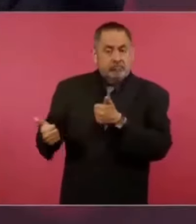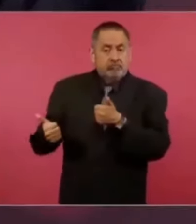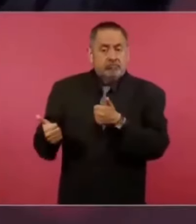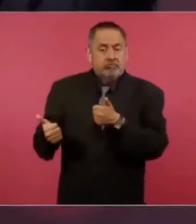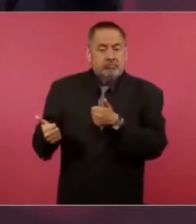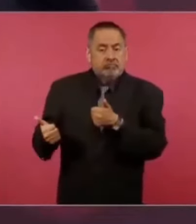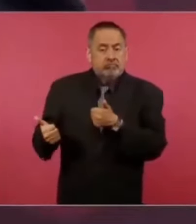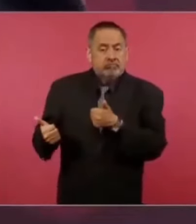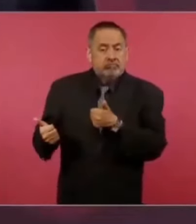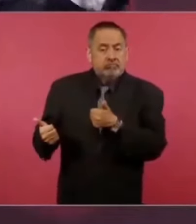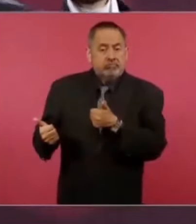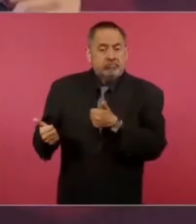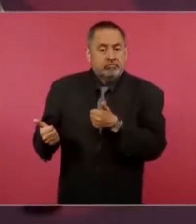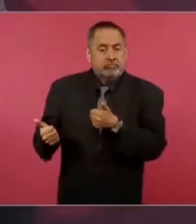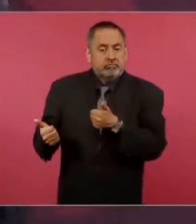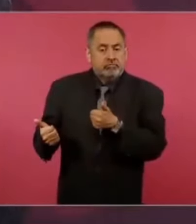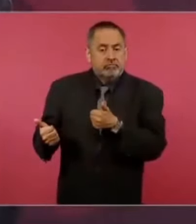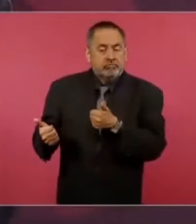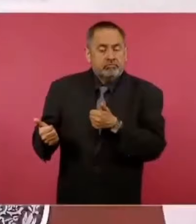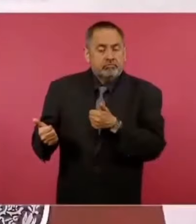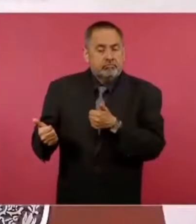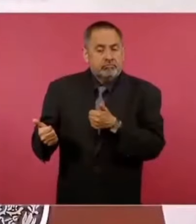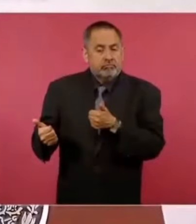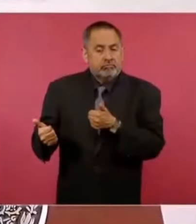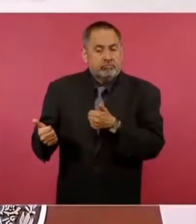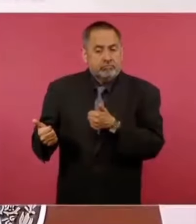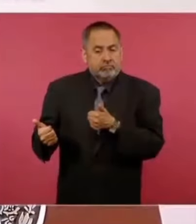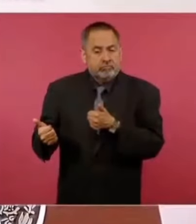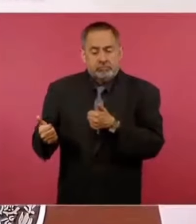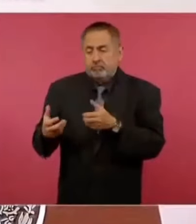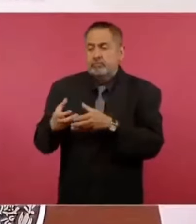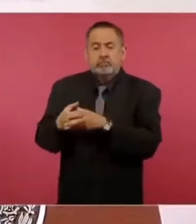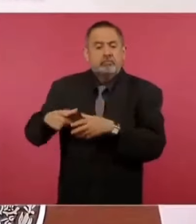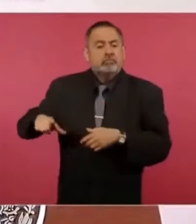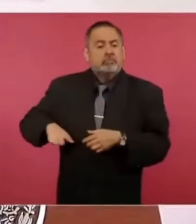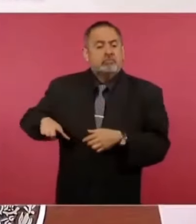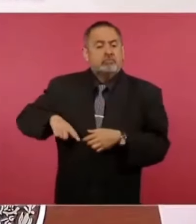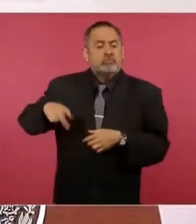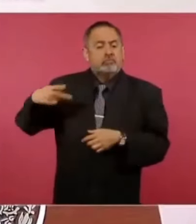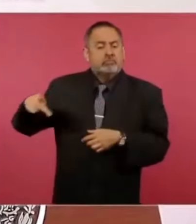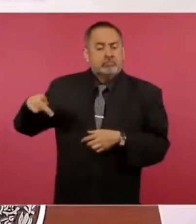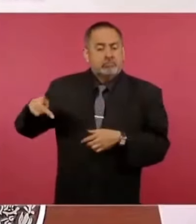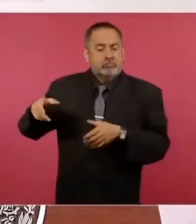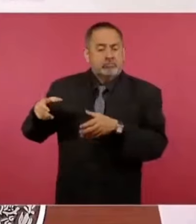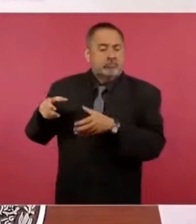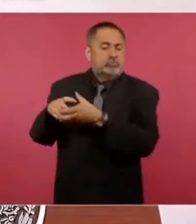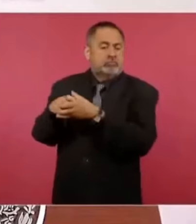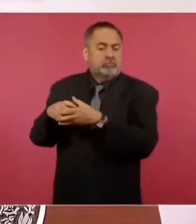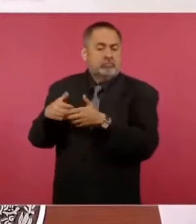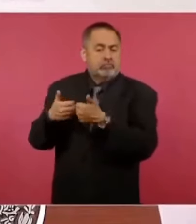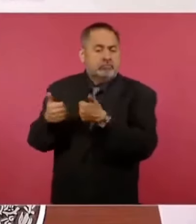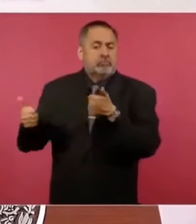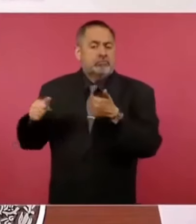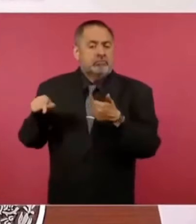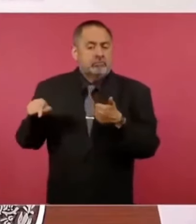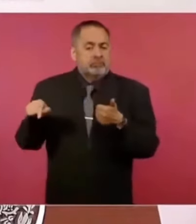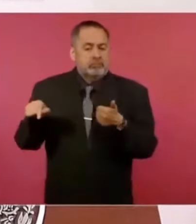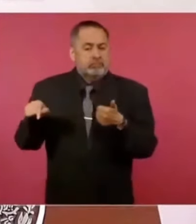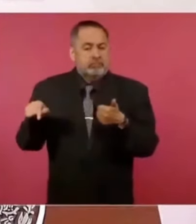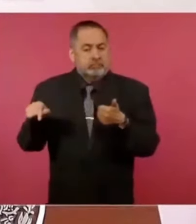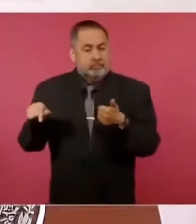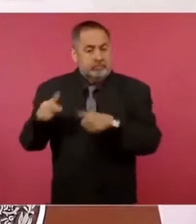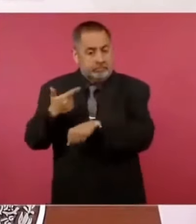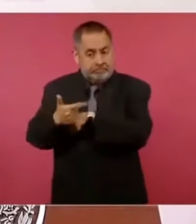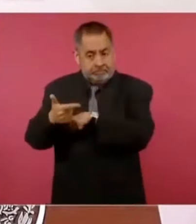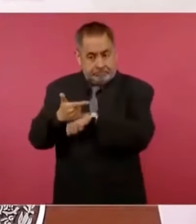un gobierno de